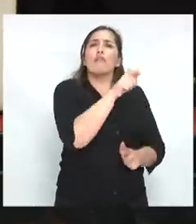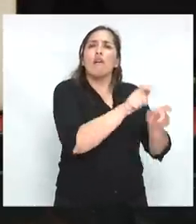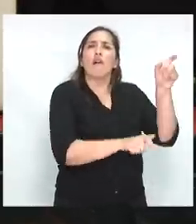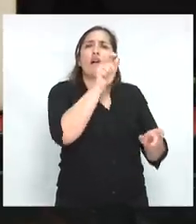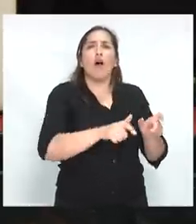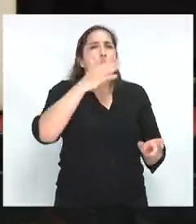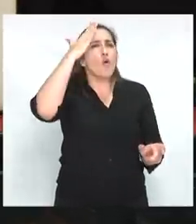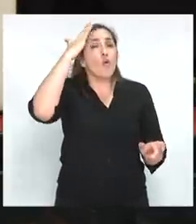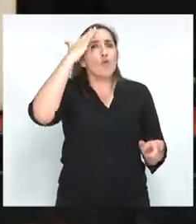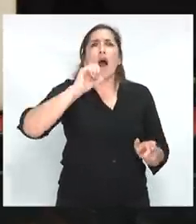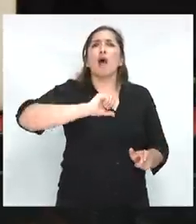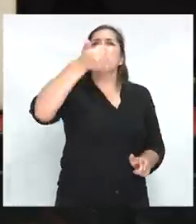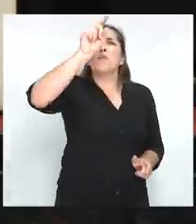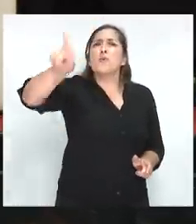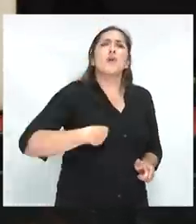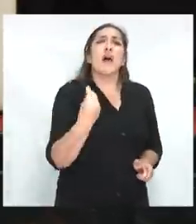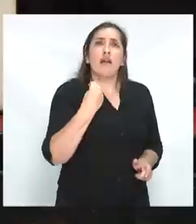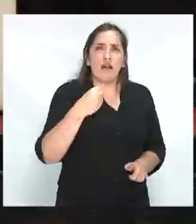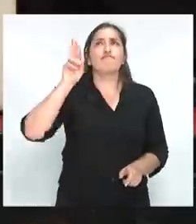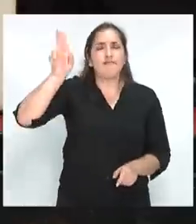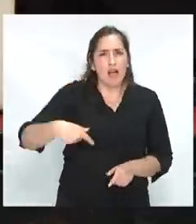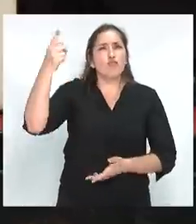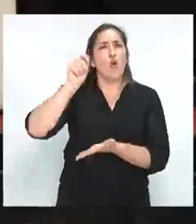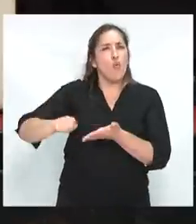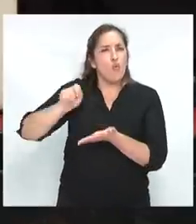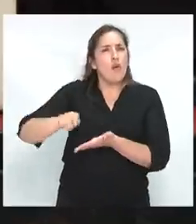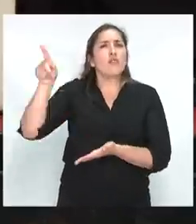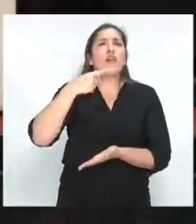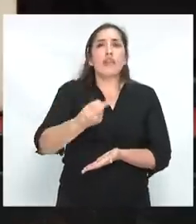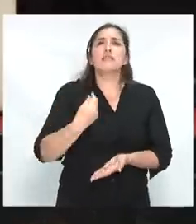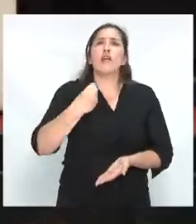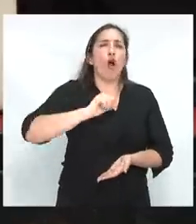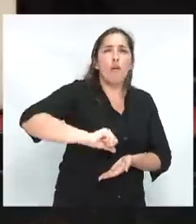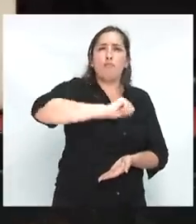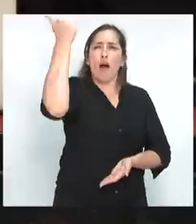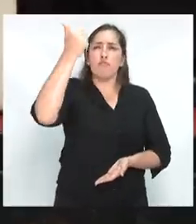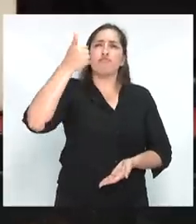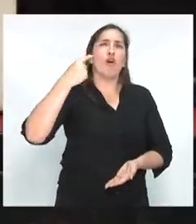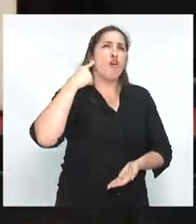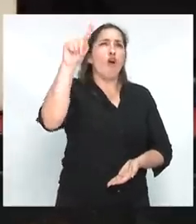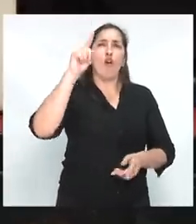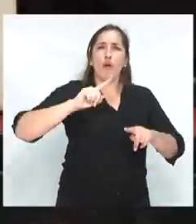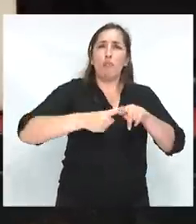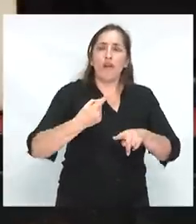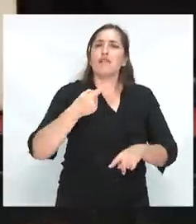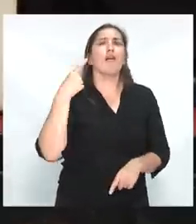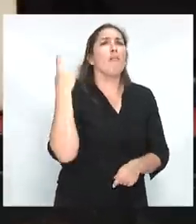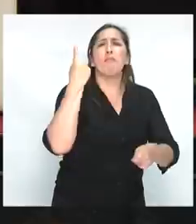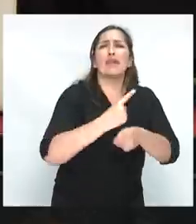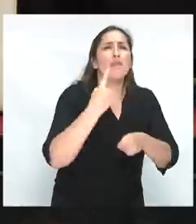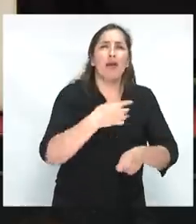Cualquier victoria popular, política o militar requiere previamente victorias culturales